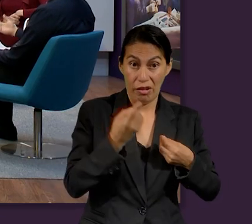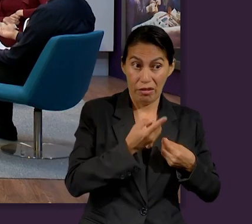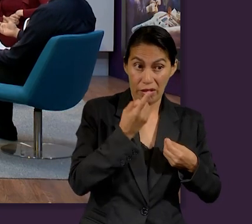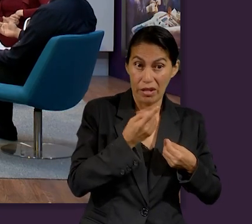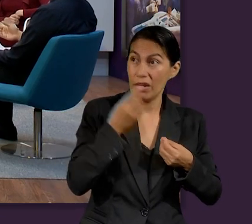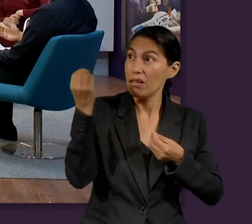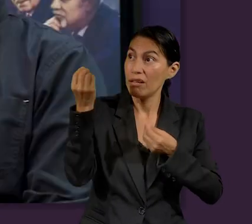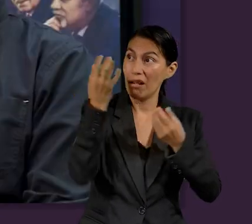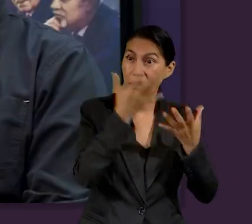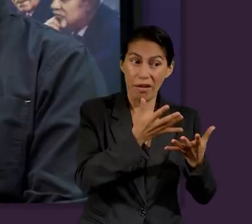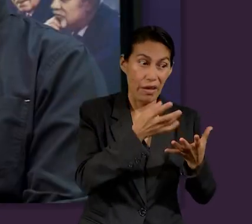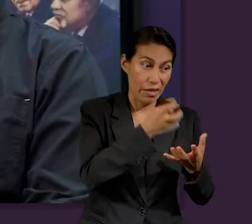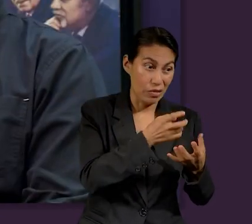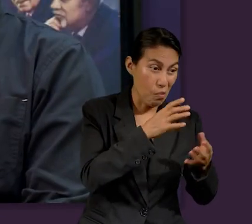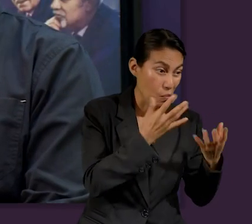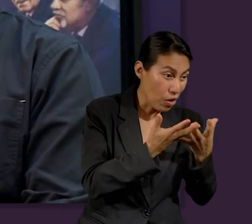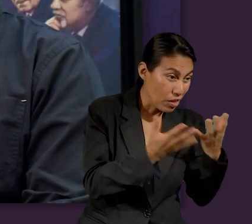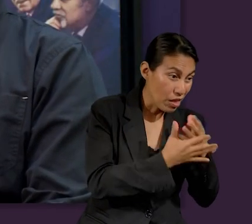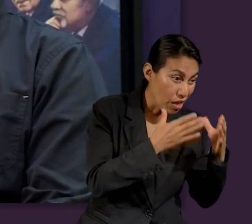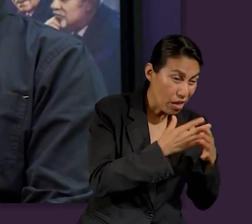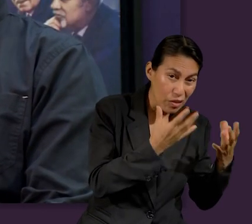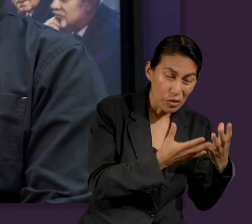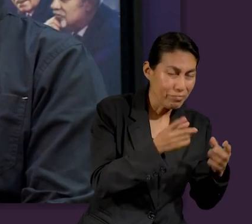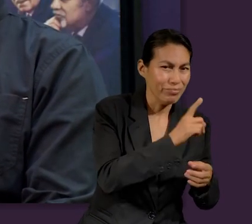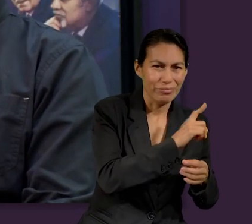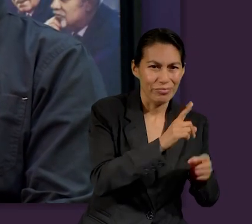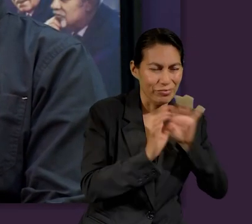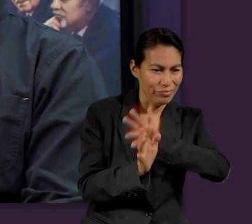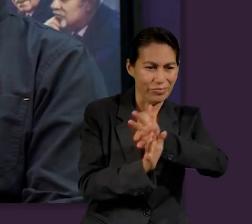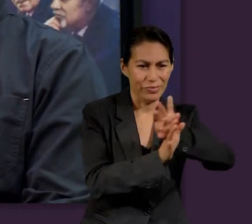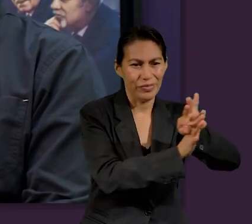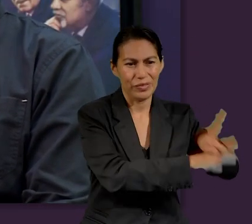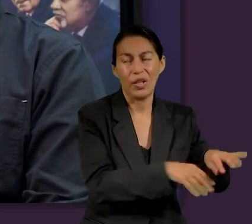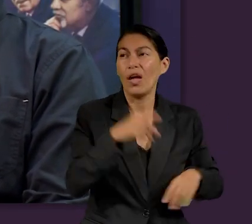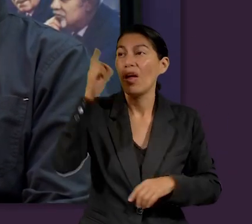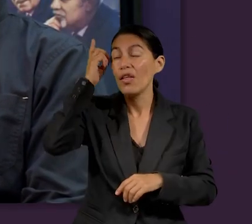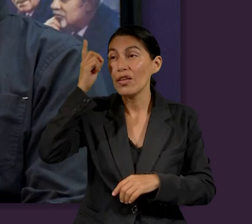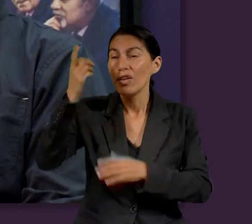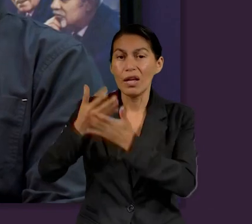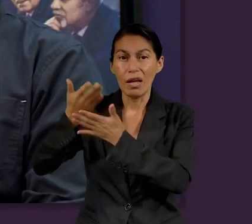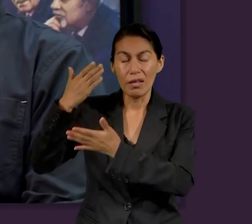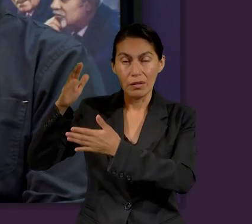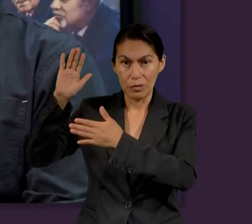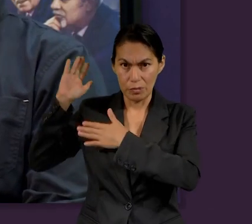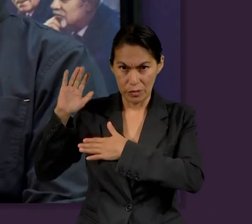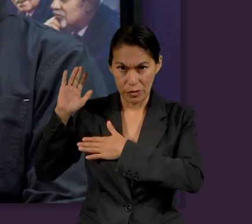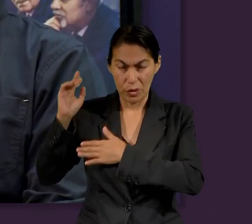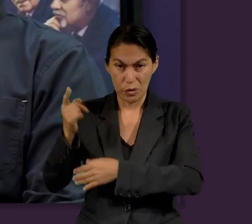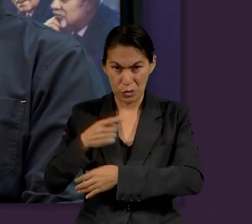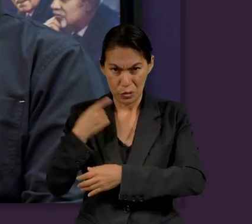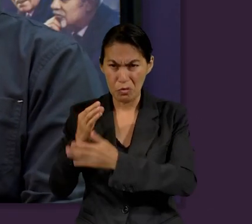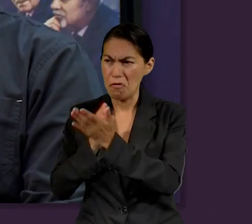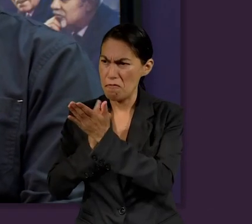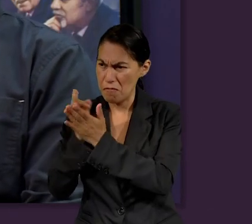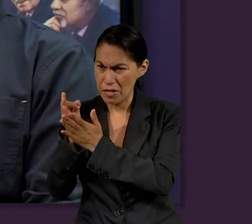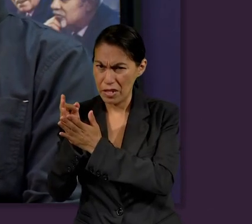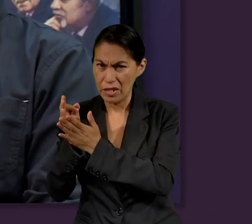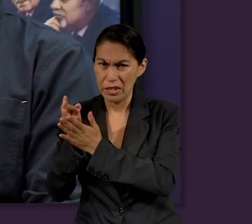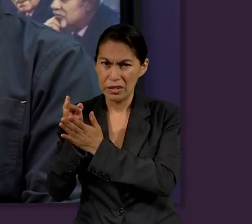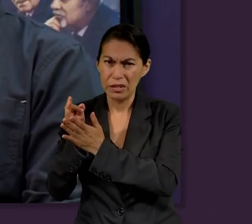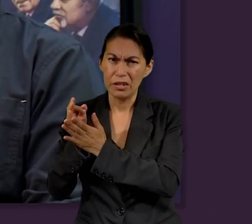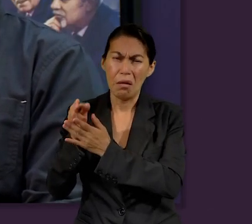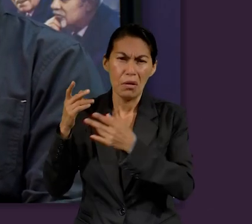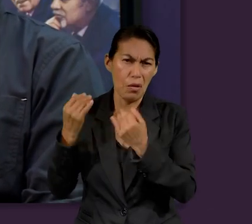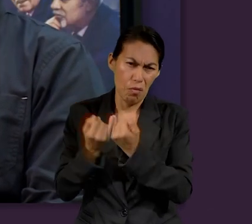recompensa que el Señor nos ha prometido de que si nosotros somos fieles es la recompensa que con la cual murieron muchas